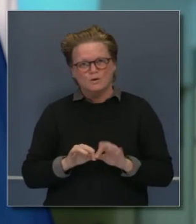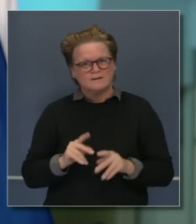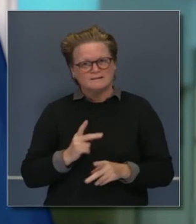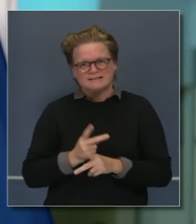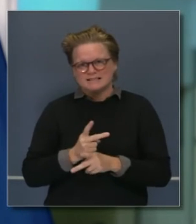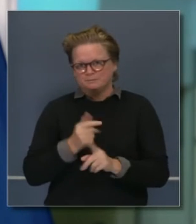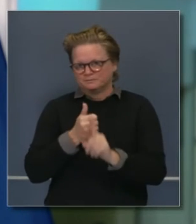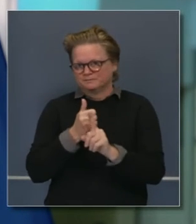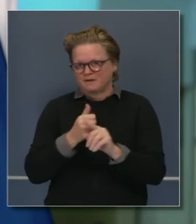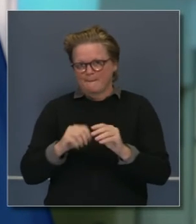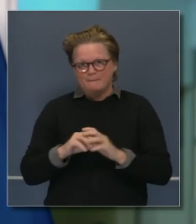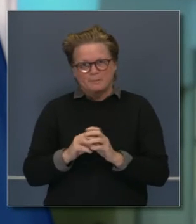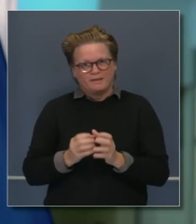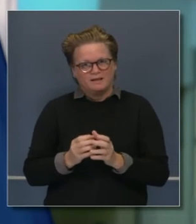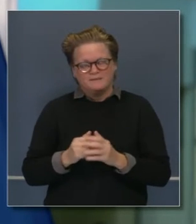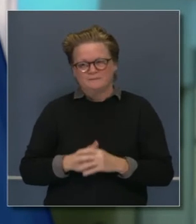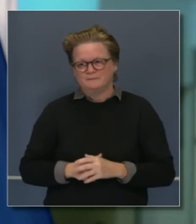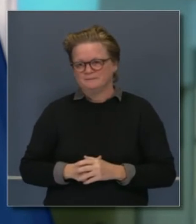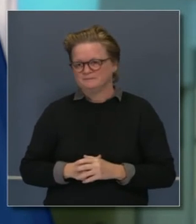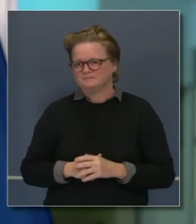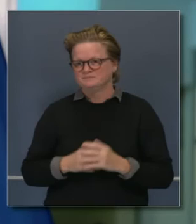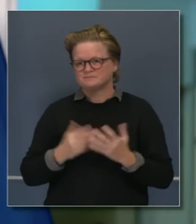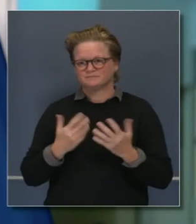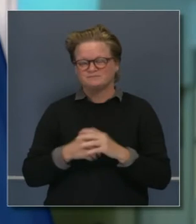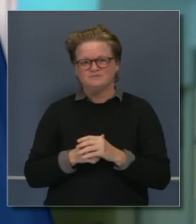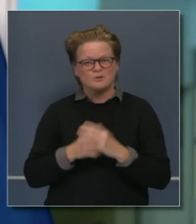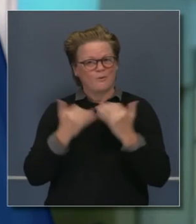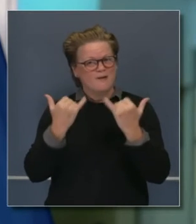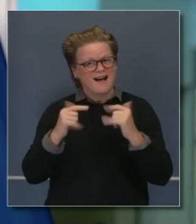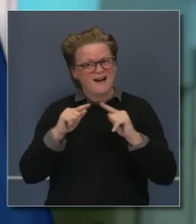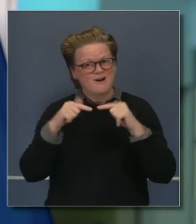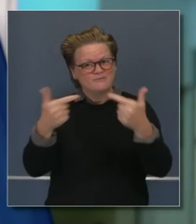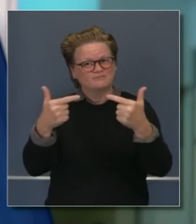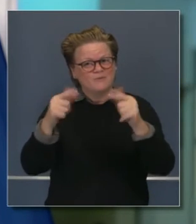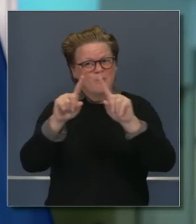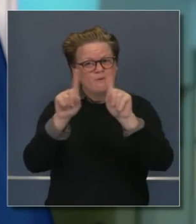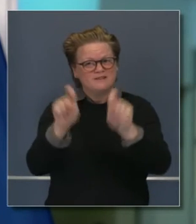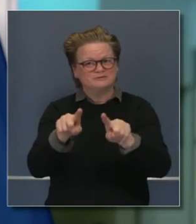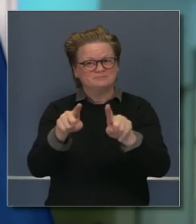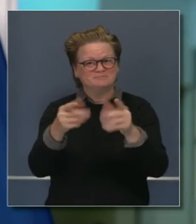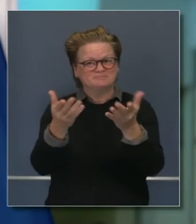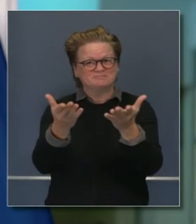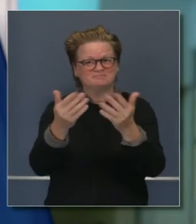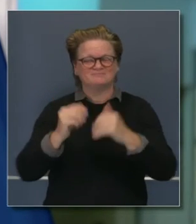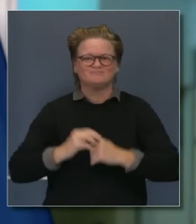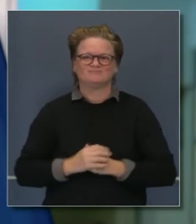enfermedades más ferozmente. Ahora, con mucho gusto contestaré sus preguntas.